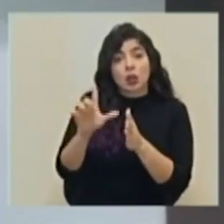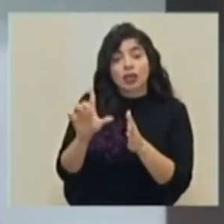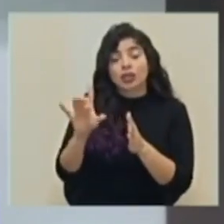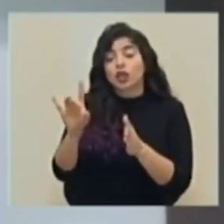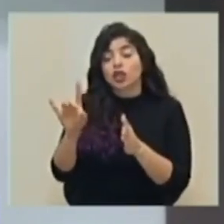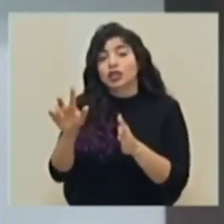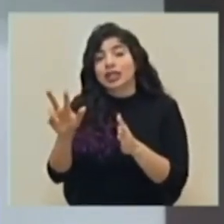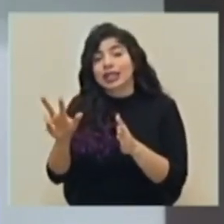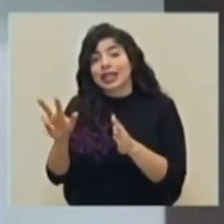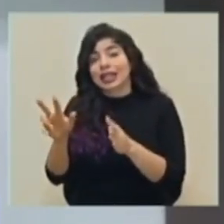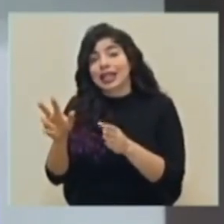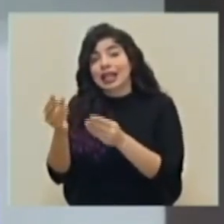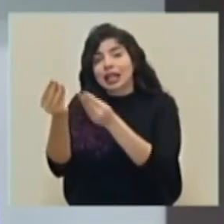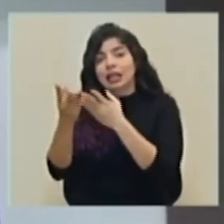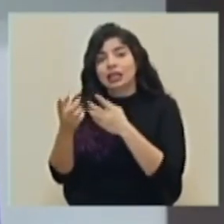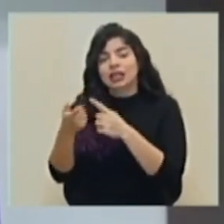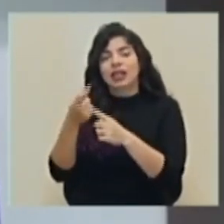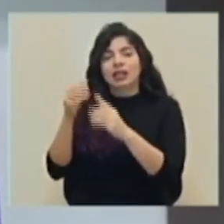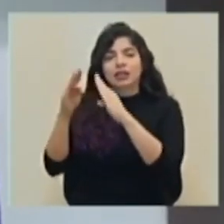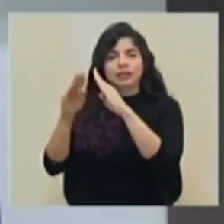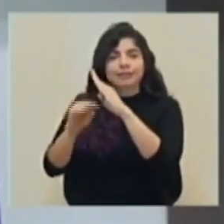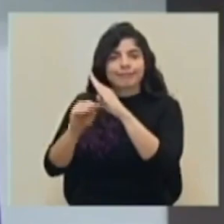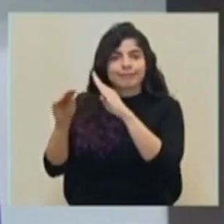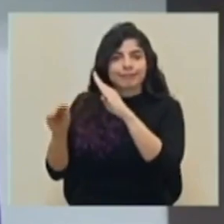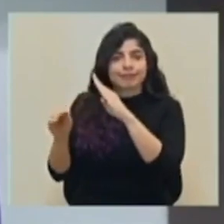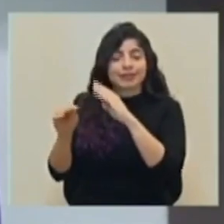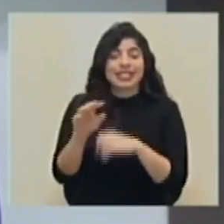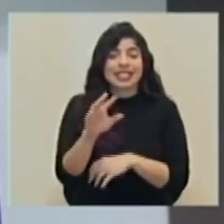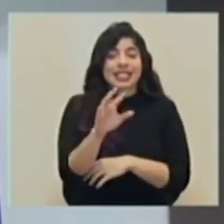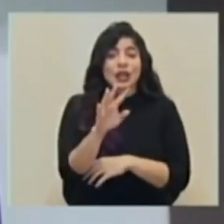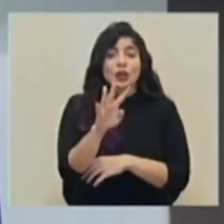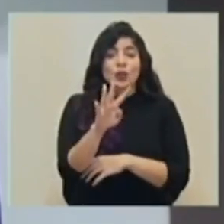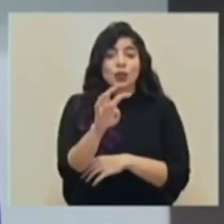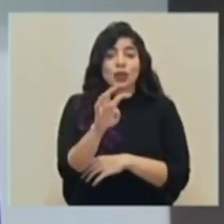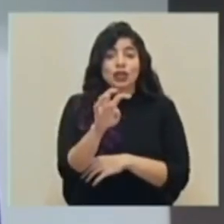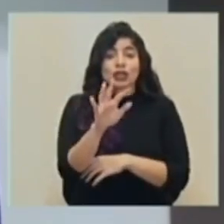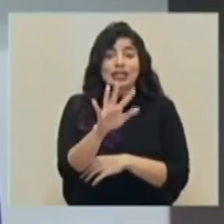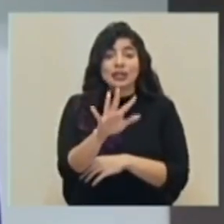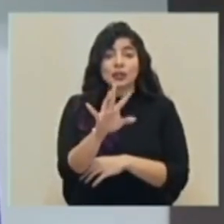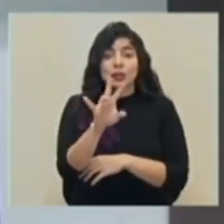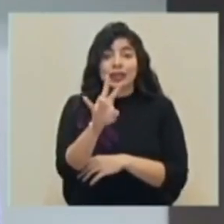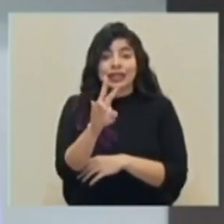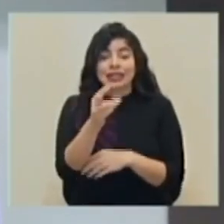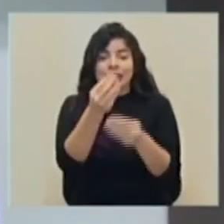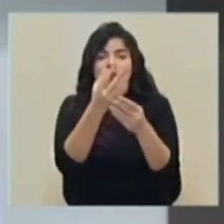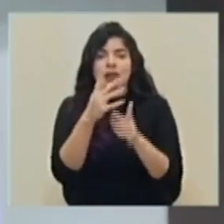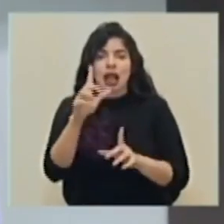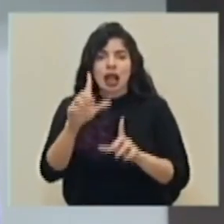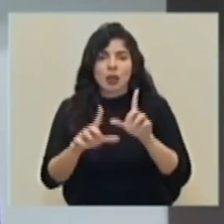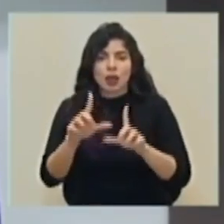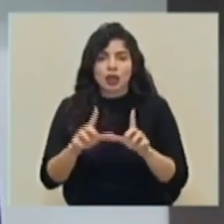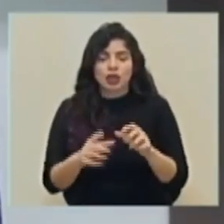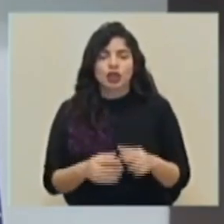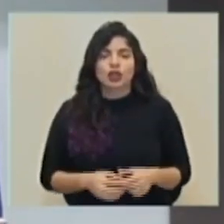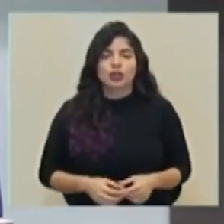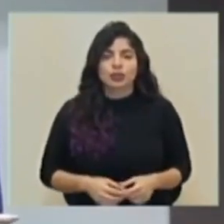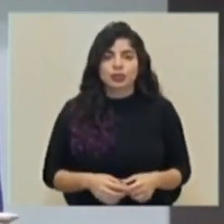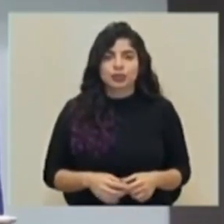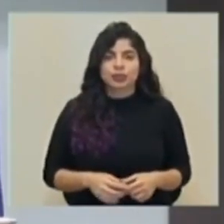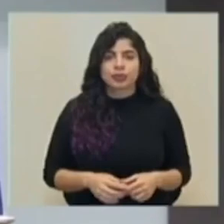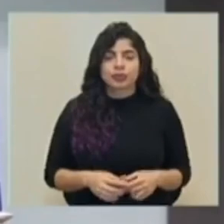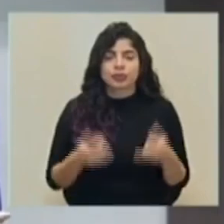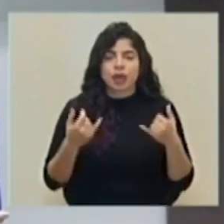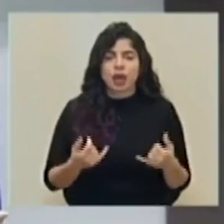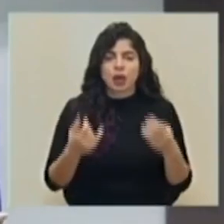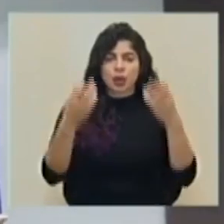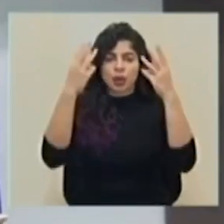ochenta y tres fueron diagnosticados por nexo epidemiológico y cuatrocientos cincuenta y siete por laboratorio. Se